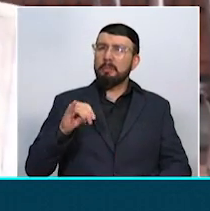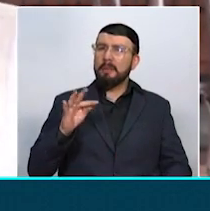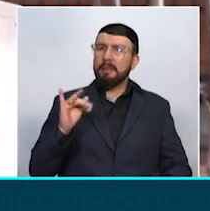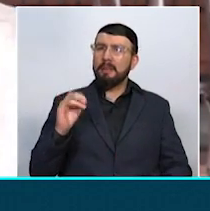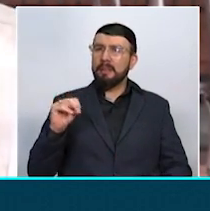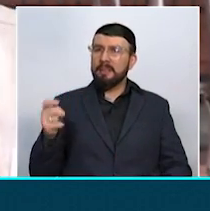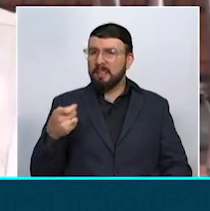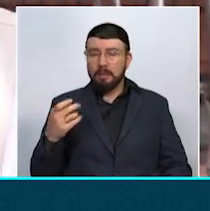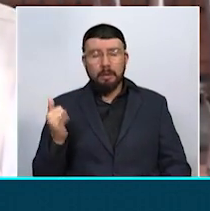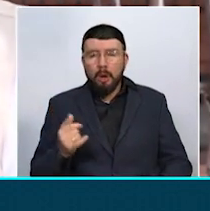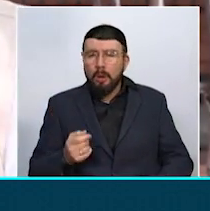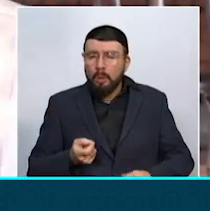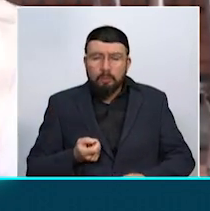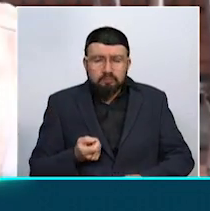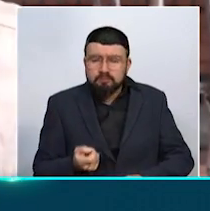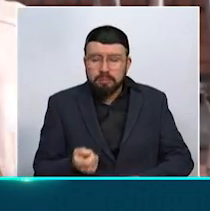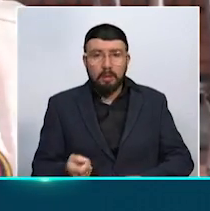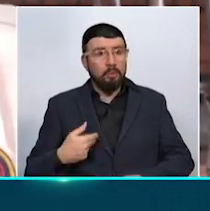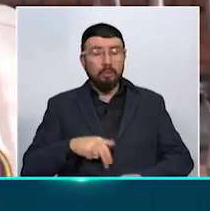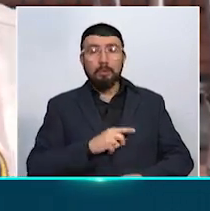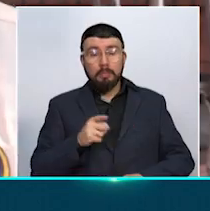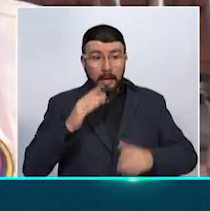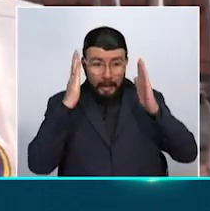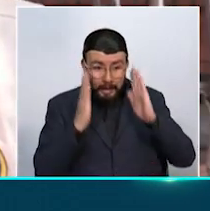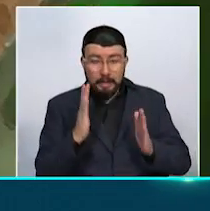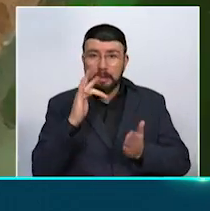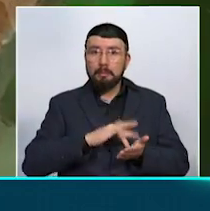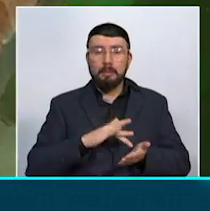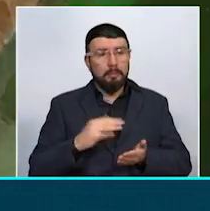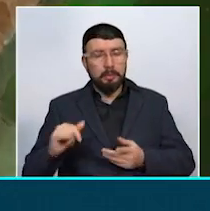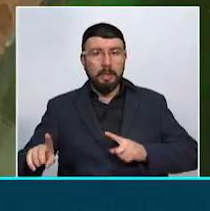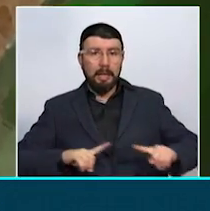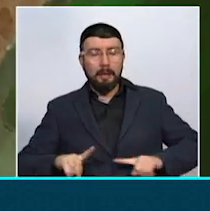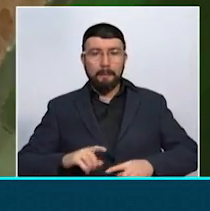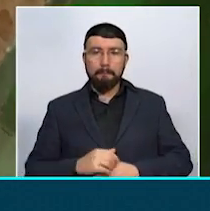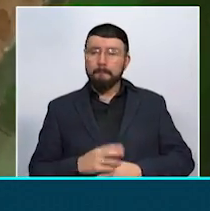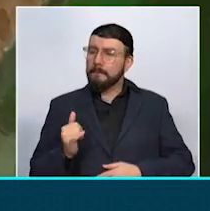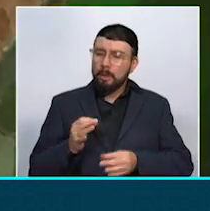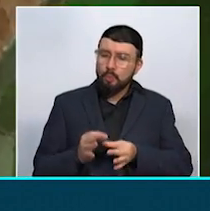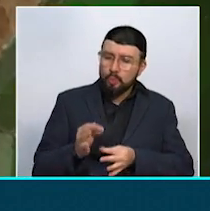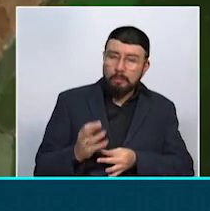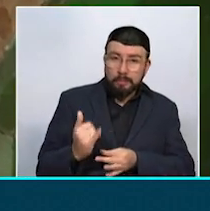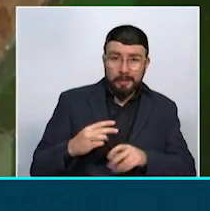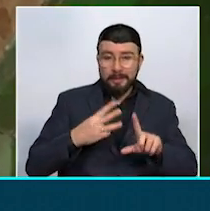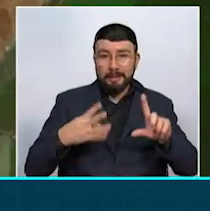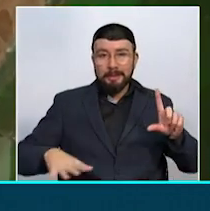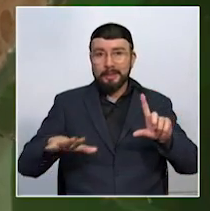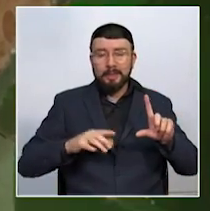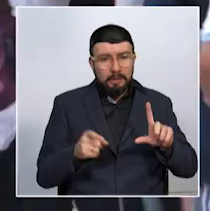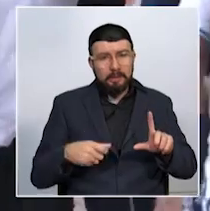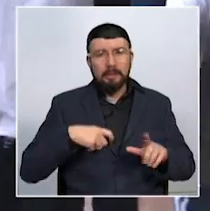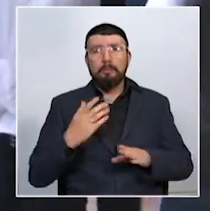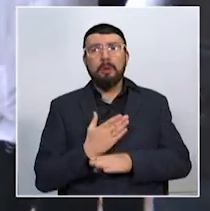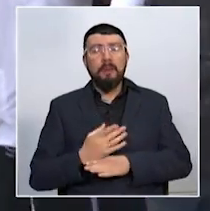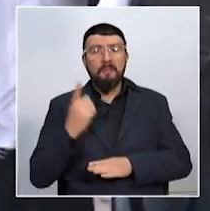corto en el que nosotros hacemos un llamado de atención a la administración. En el municipio industrial se han presentado problemas por falta de